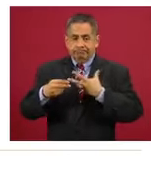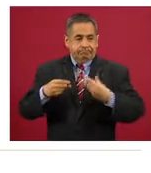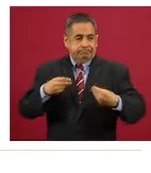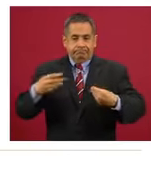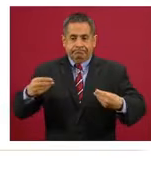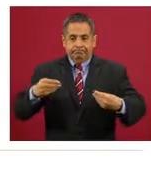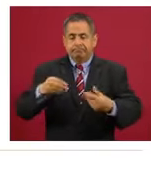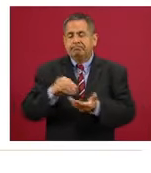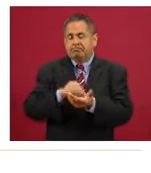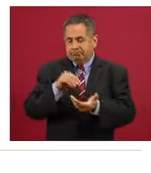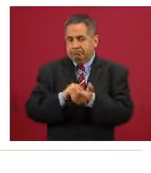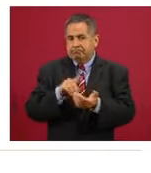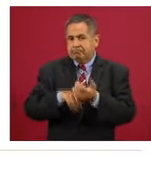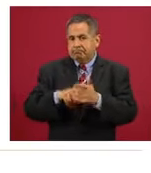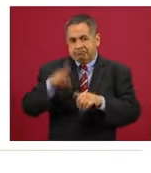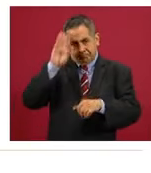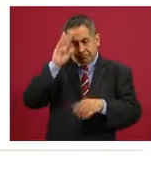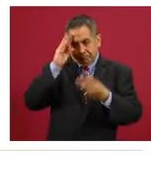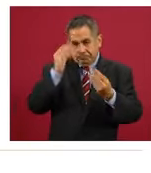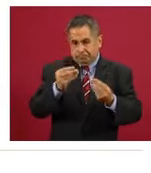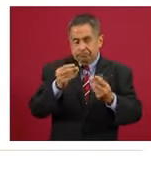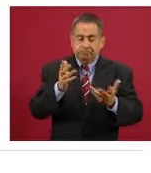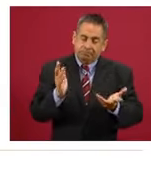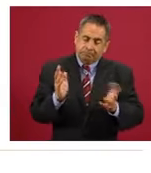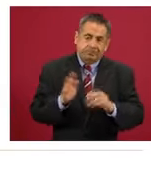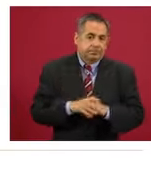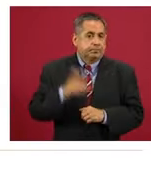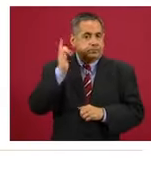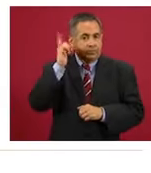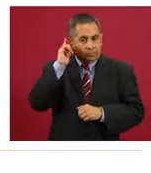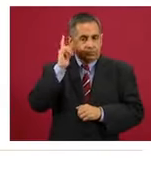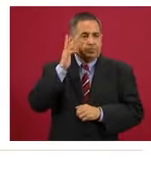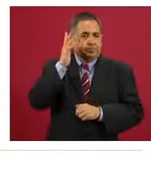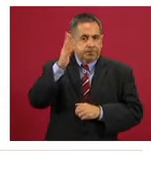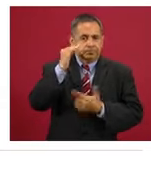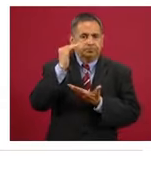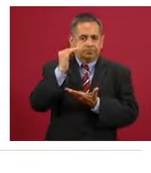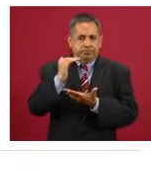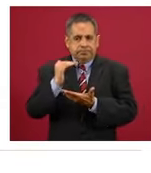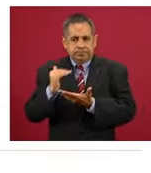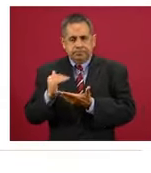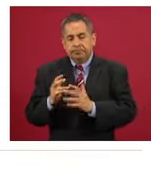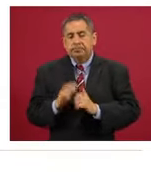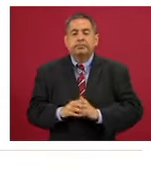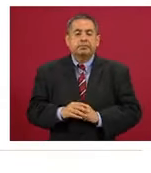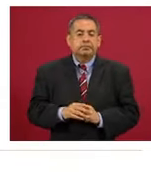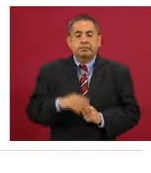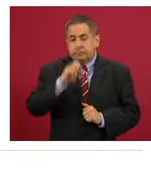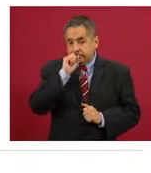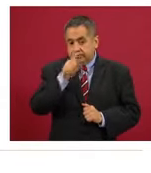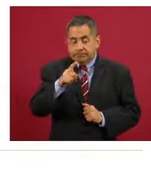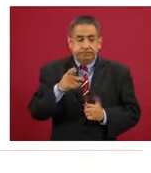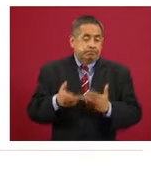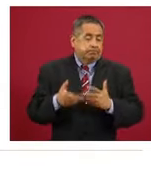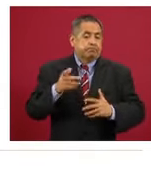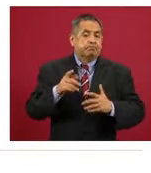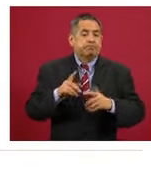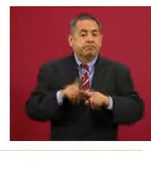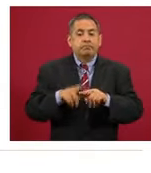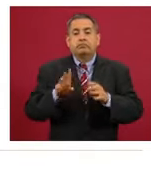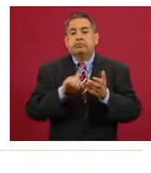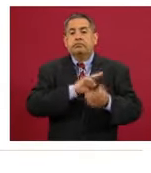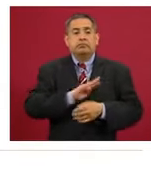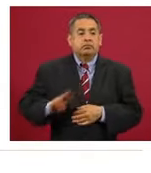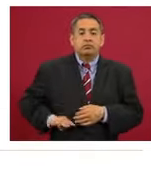aún significativamente altos, pero esperemos que pronto empiece el descenso. También es principalmente a expensas de los